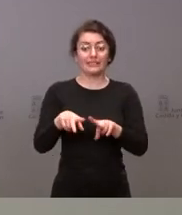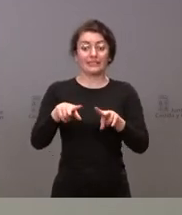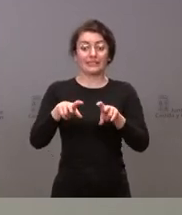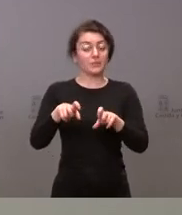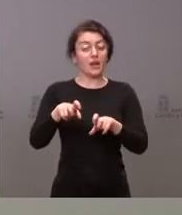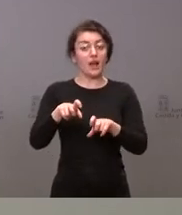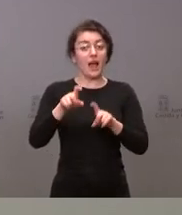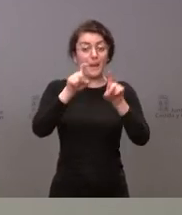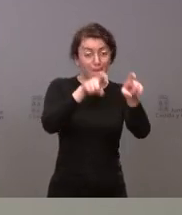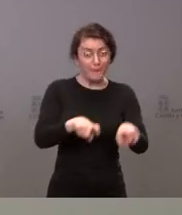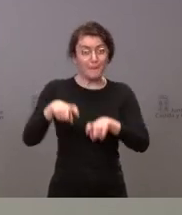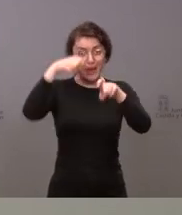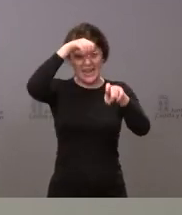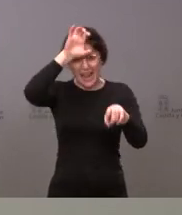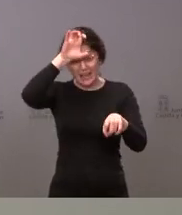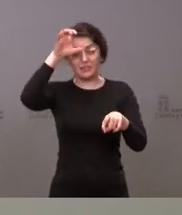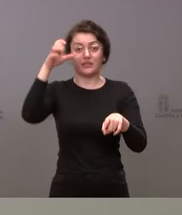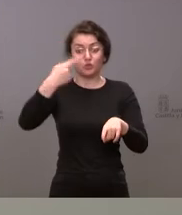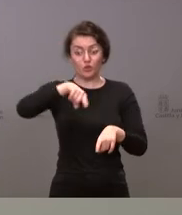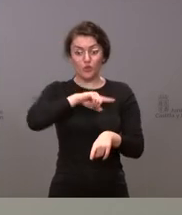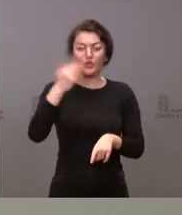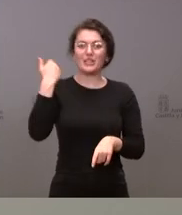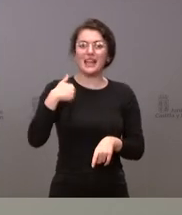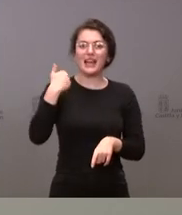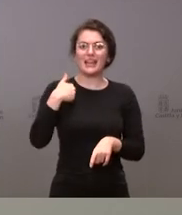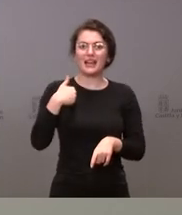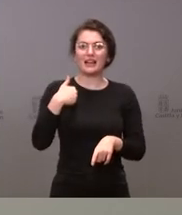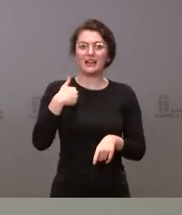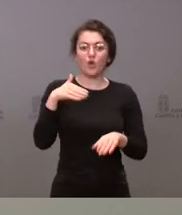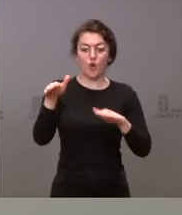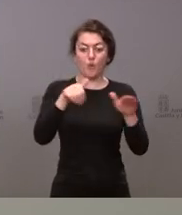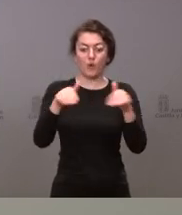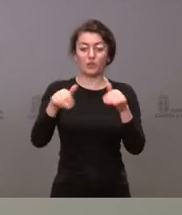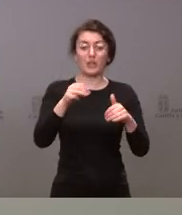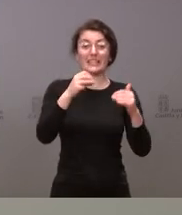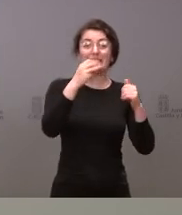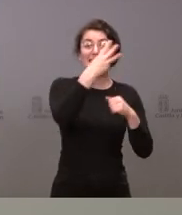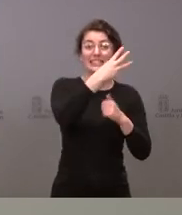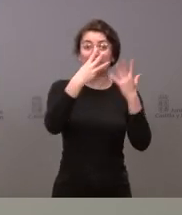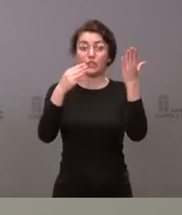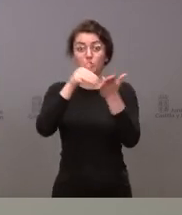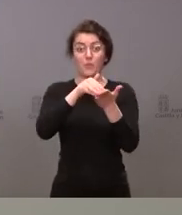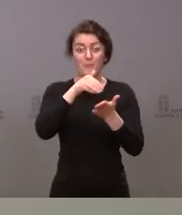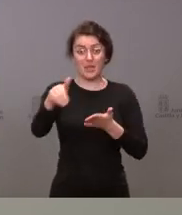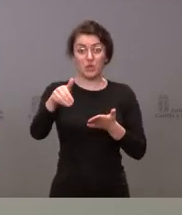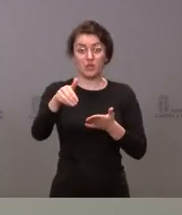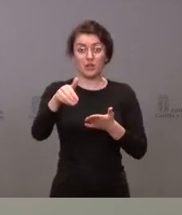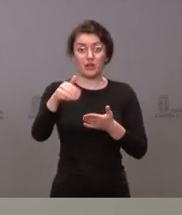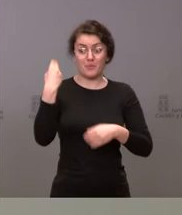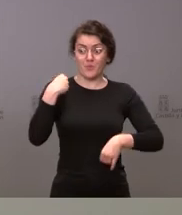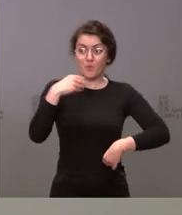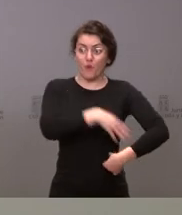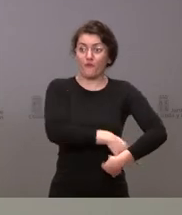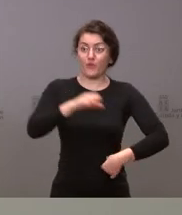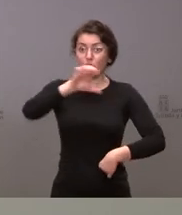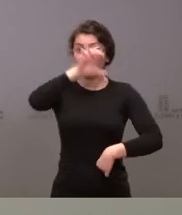nosotros hemos hecho ya una convocatoria de 38 millones de euros con fondos europeos para favorecer el autoconsumo energético y